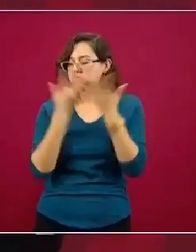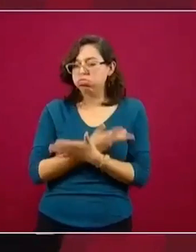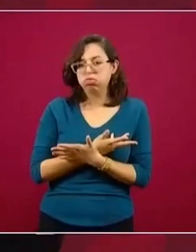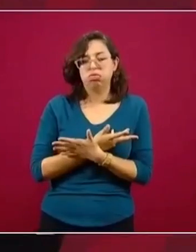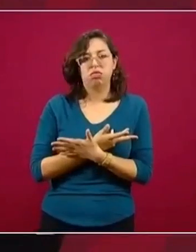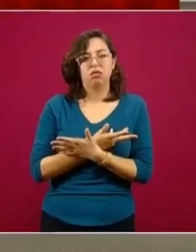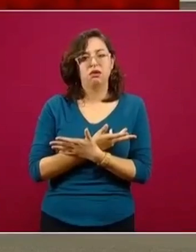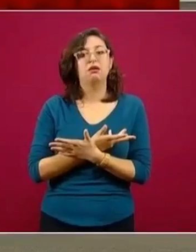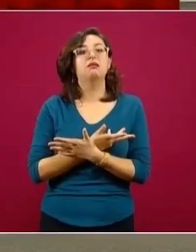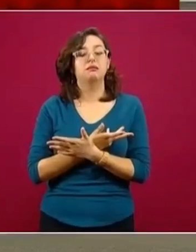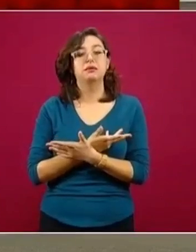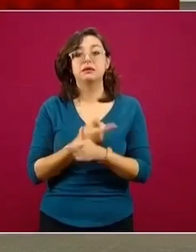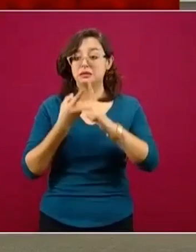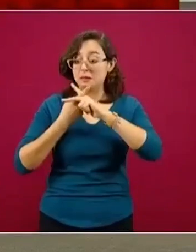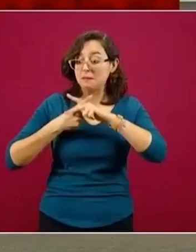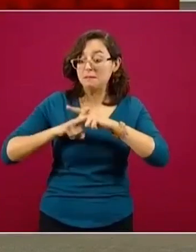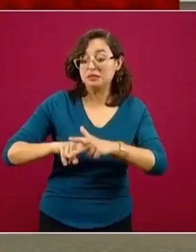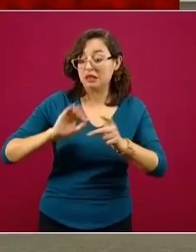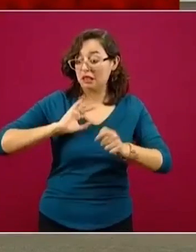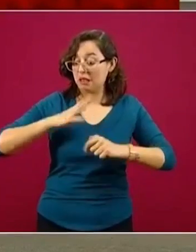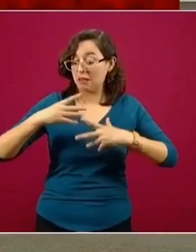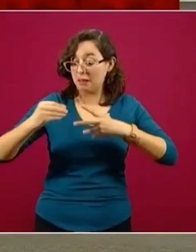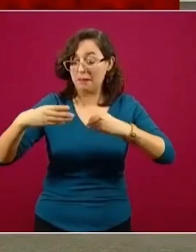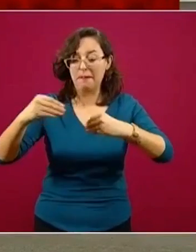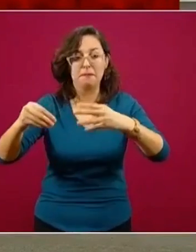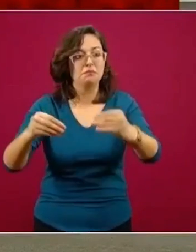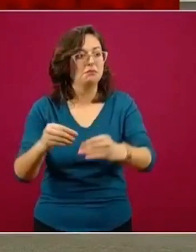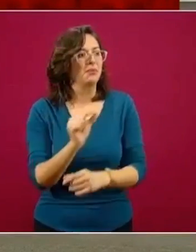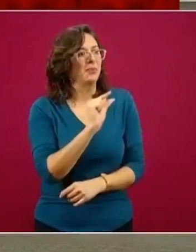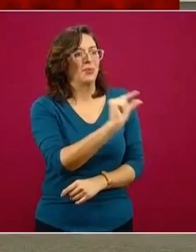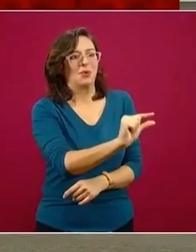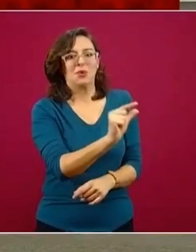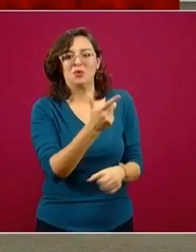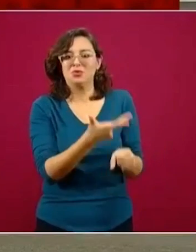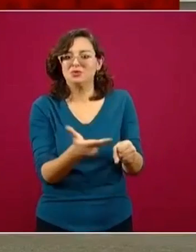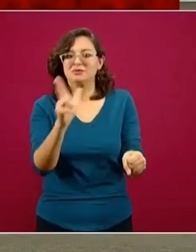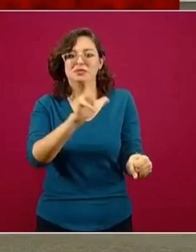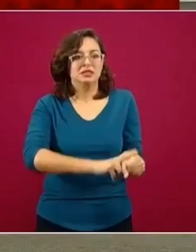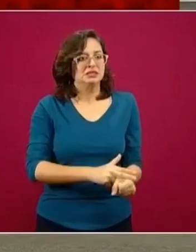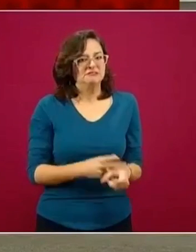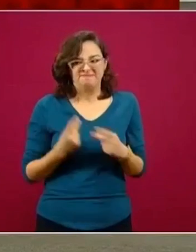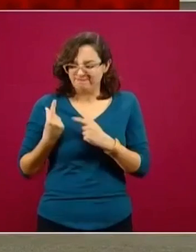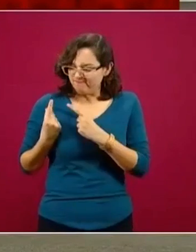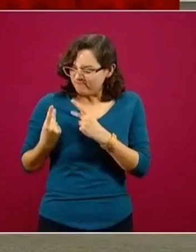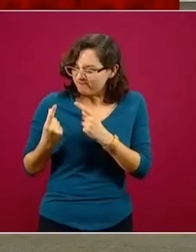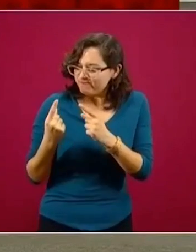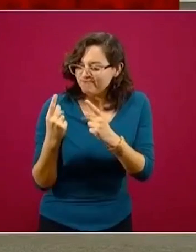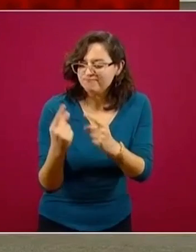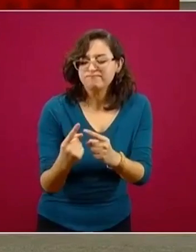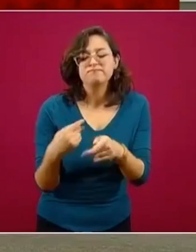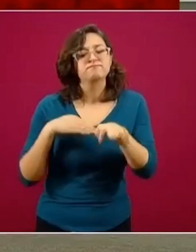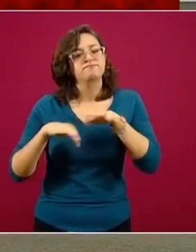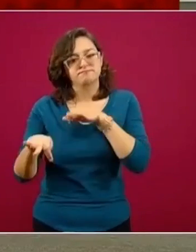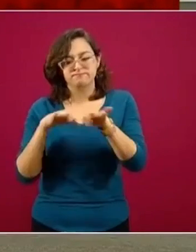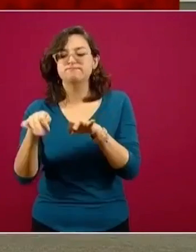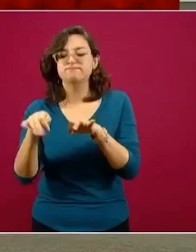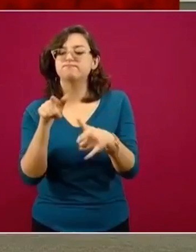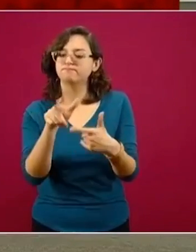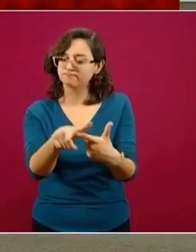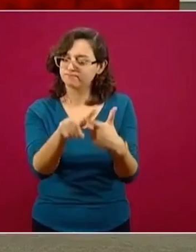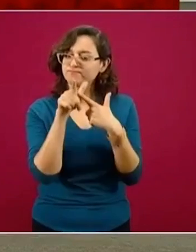empezó México para responder a la epidemia de COVID-19. Entonces, seguimos trabajando y seguiremos